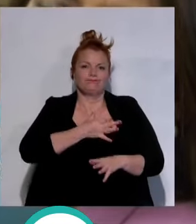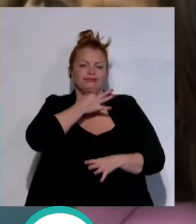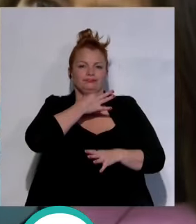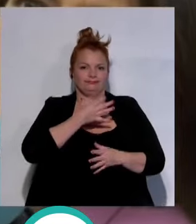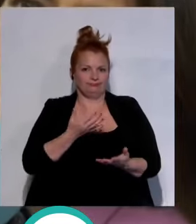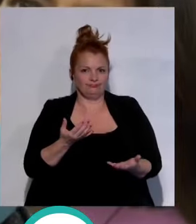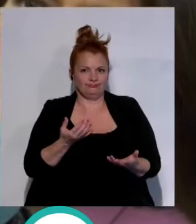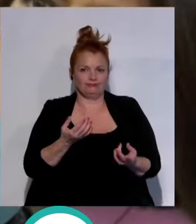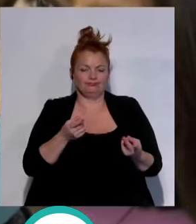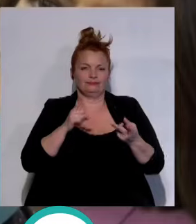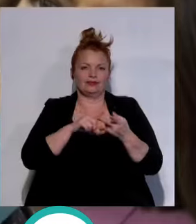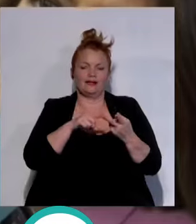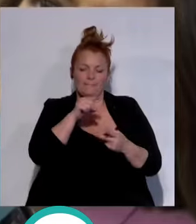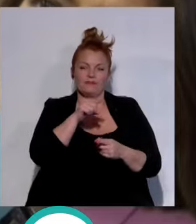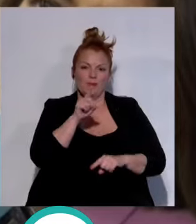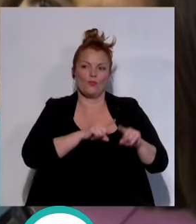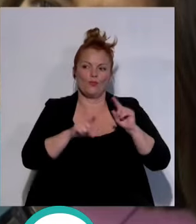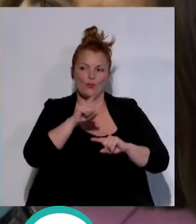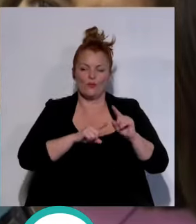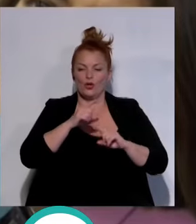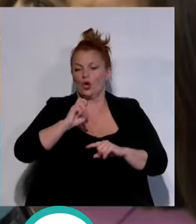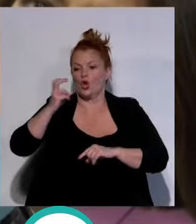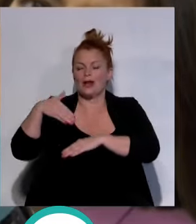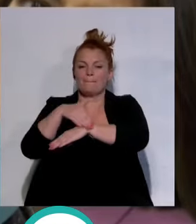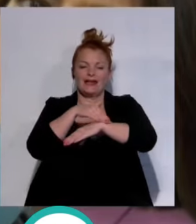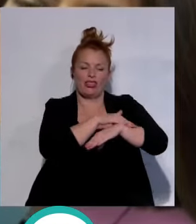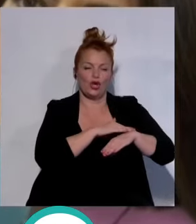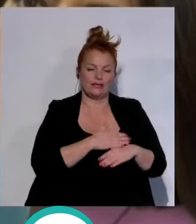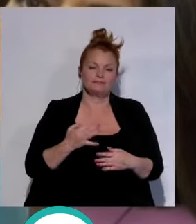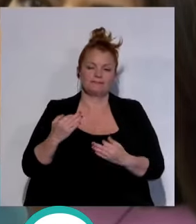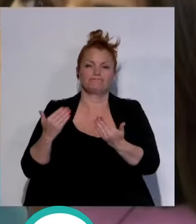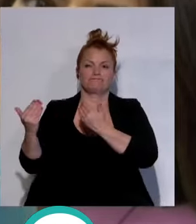y quizá también es ahí donde con otras administraciones haya que